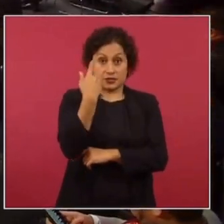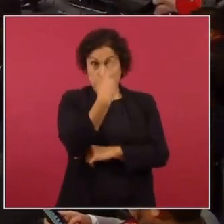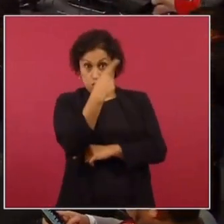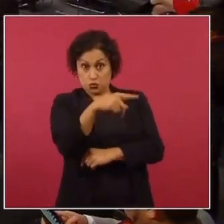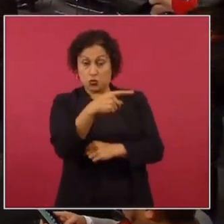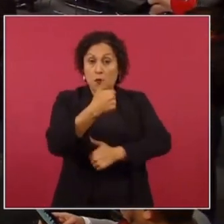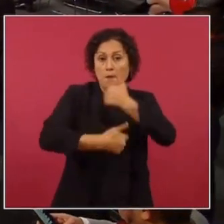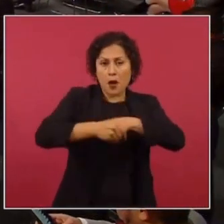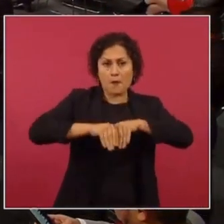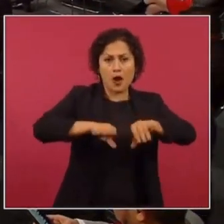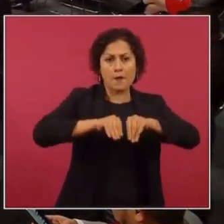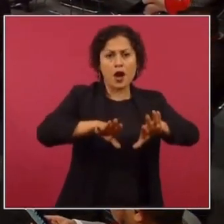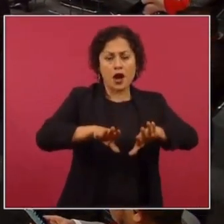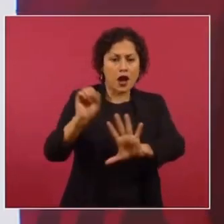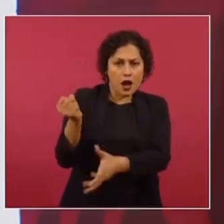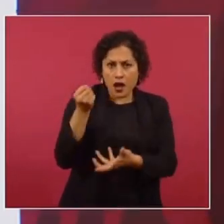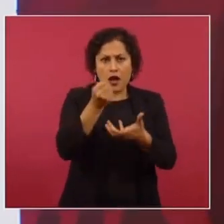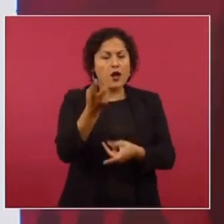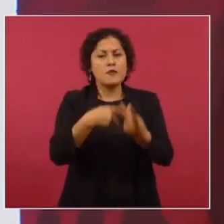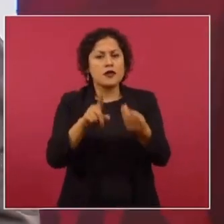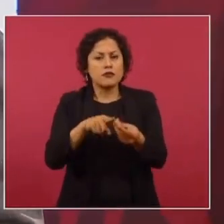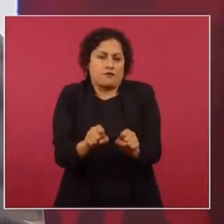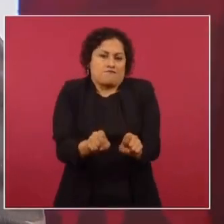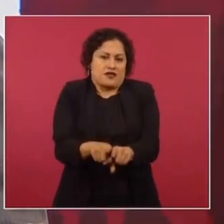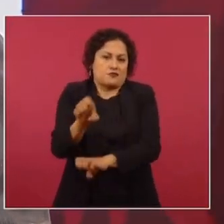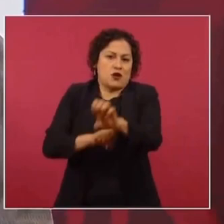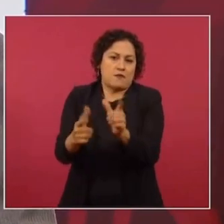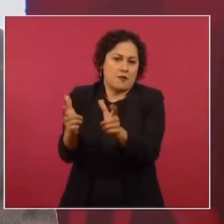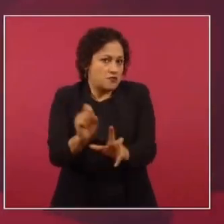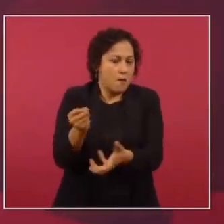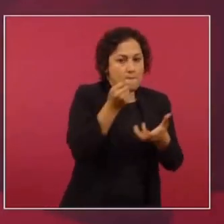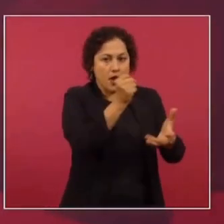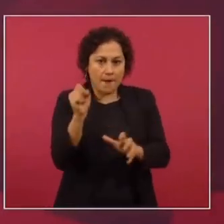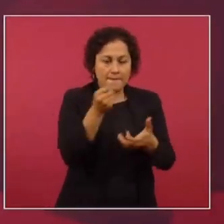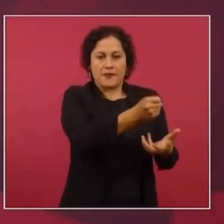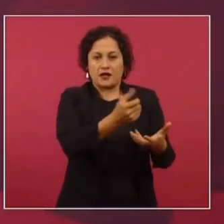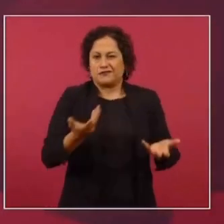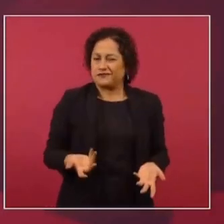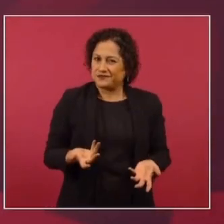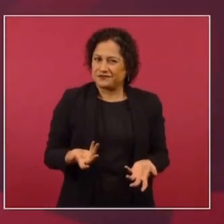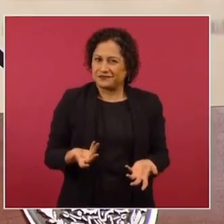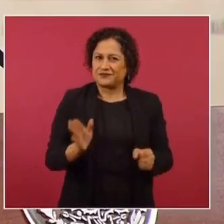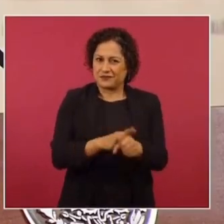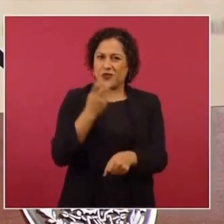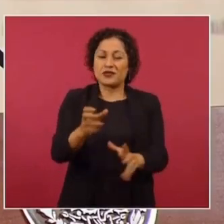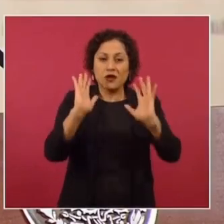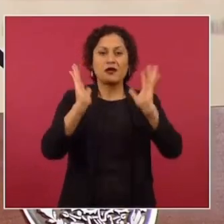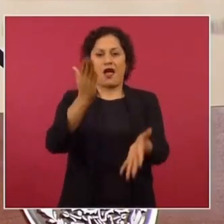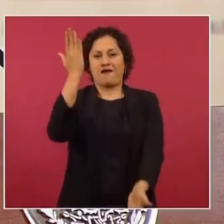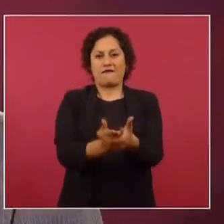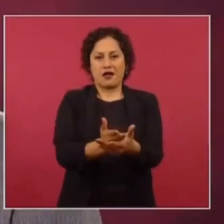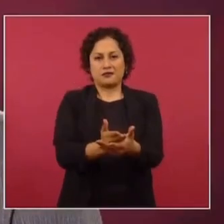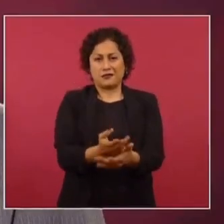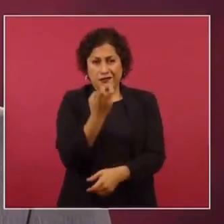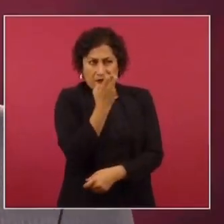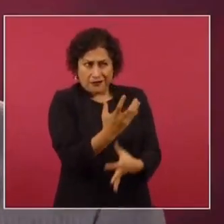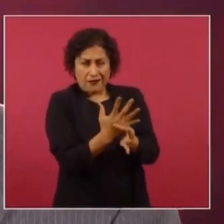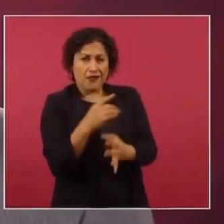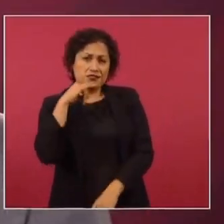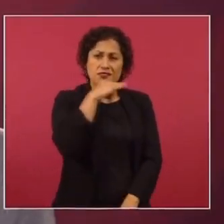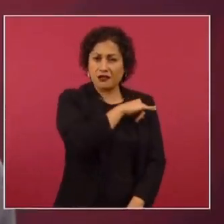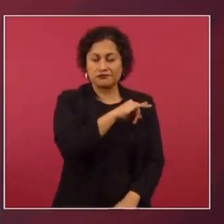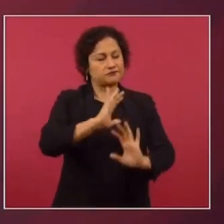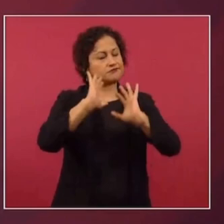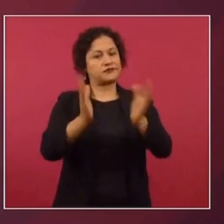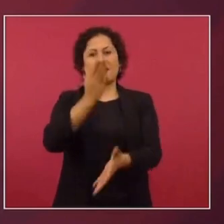de las fábricas de armamento en Estados Unidos. Entonces, ya basta de hipocresías y de estar viendo